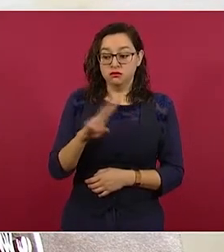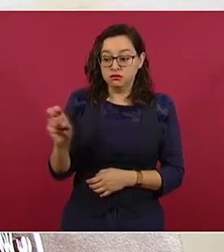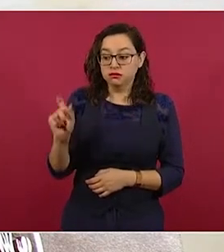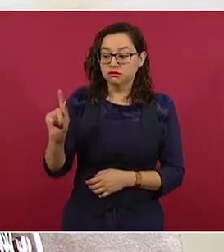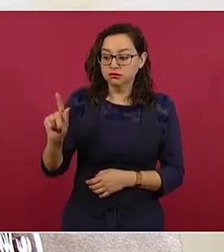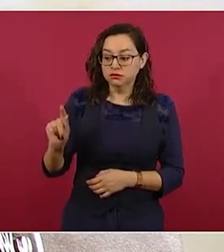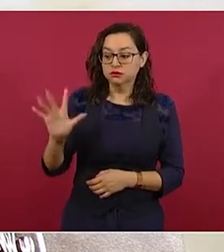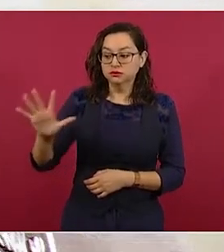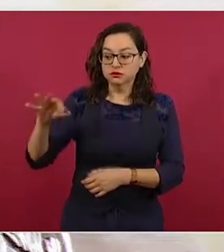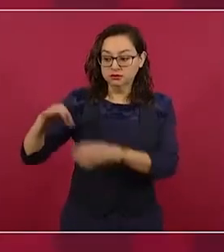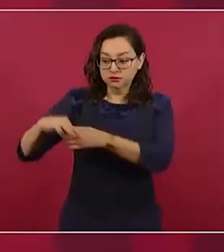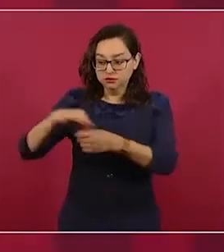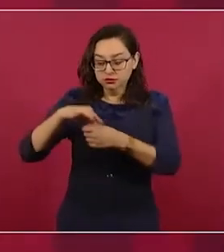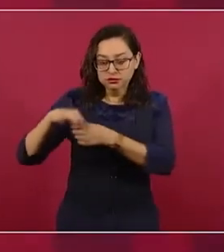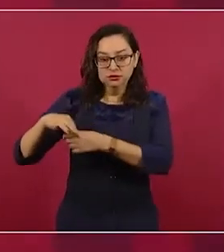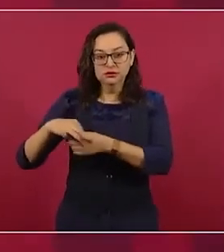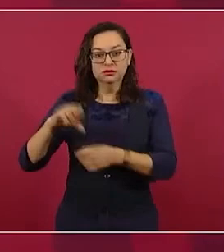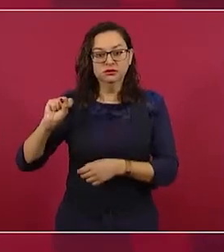Miren,